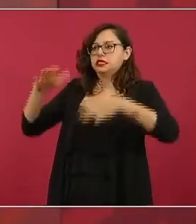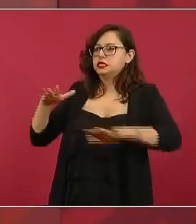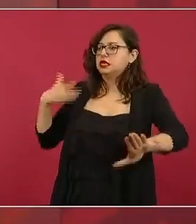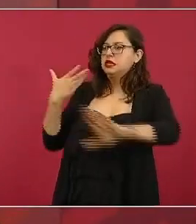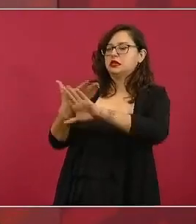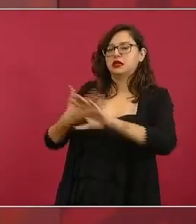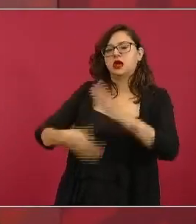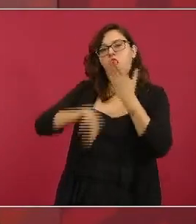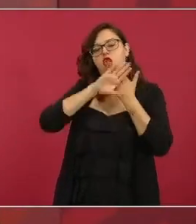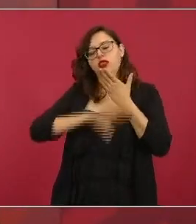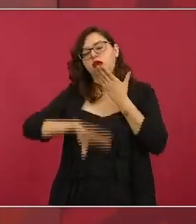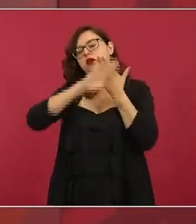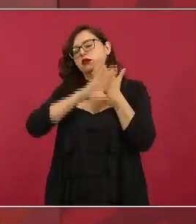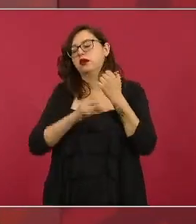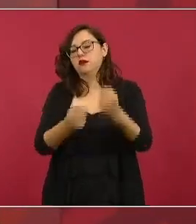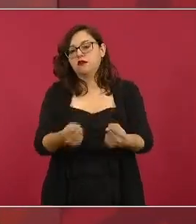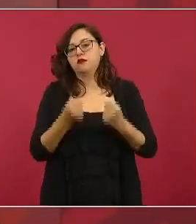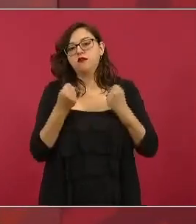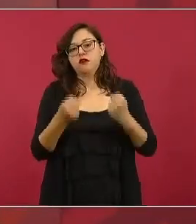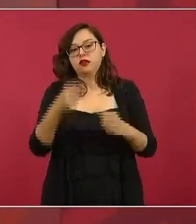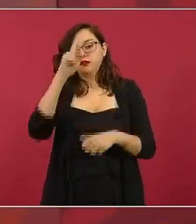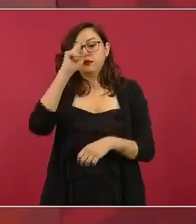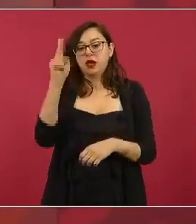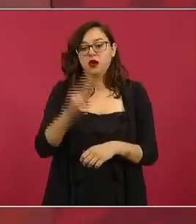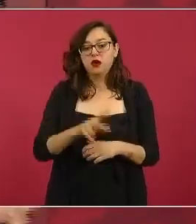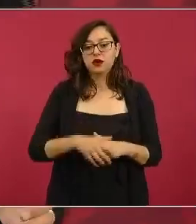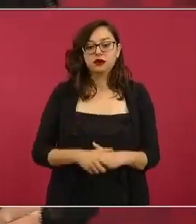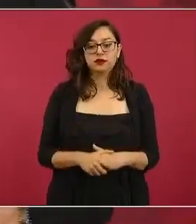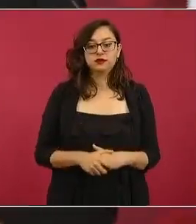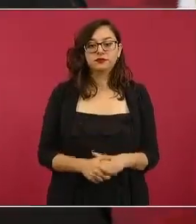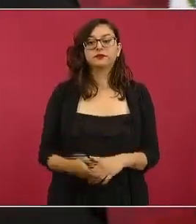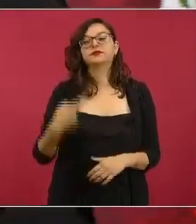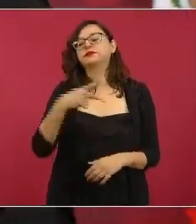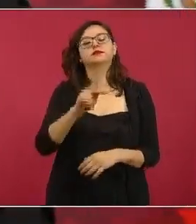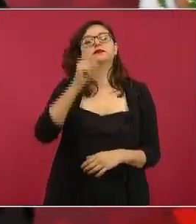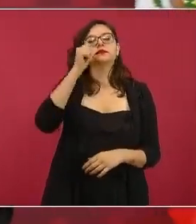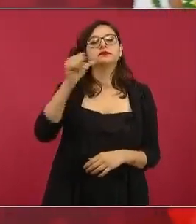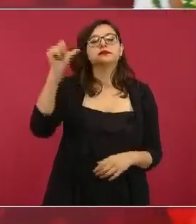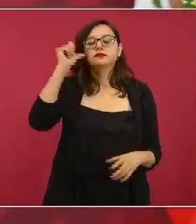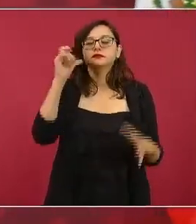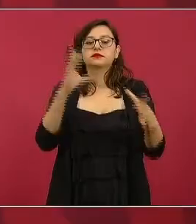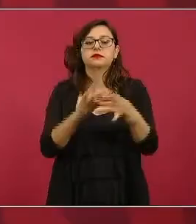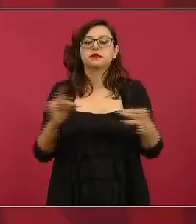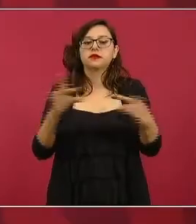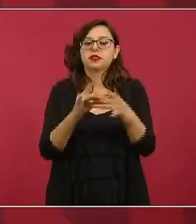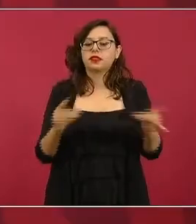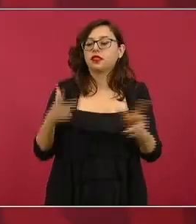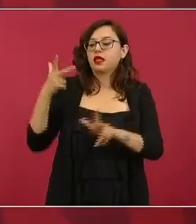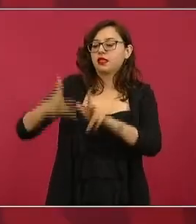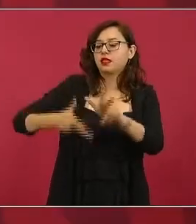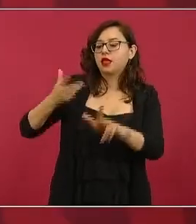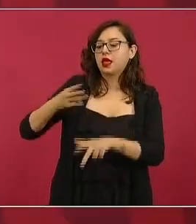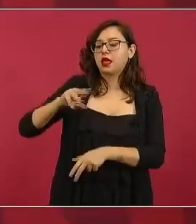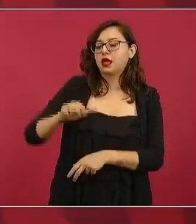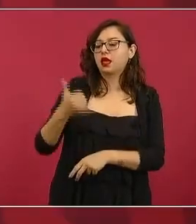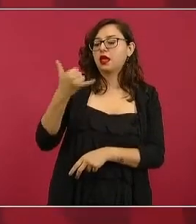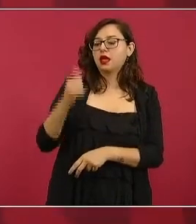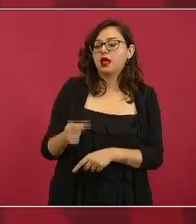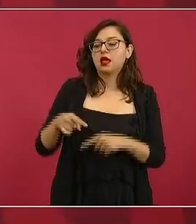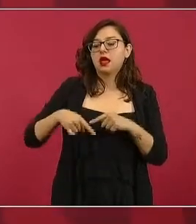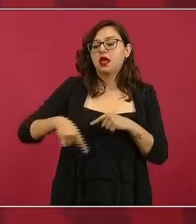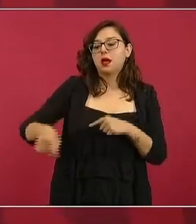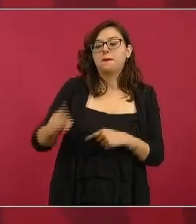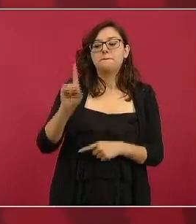en el tren Maya mil quinientos kilómetros está utilizando